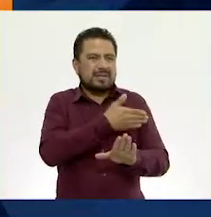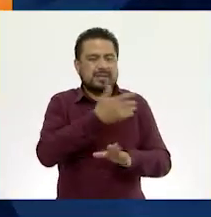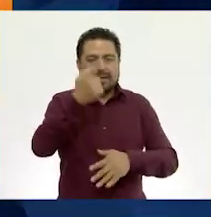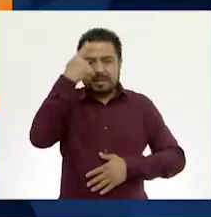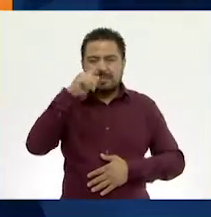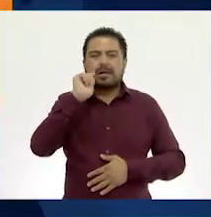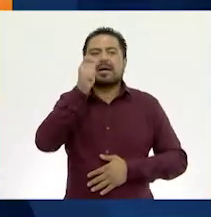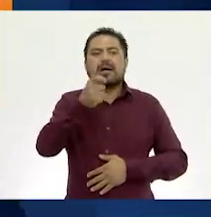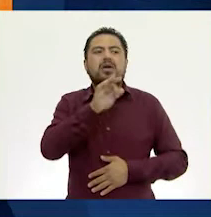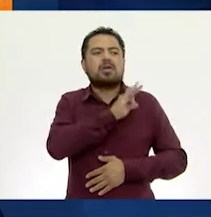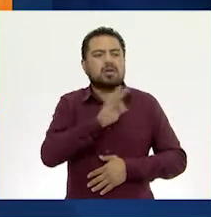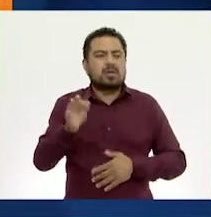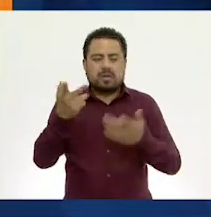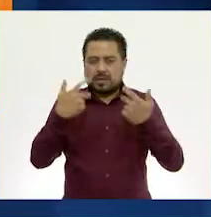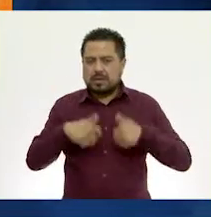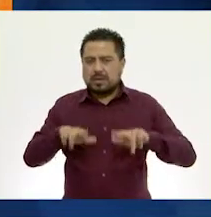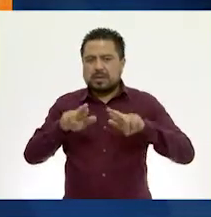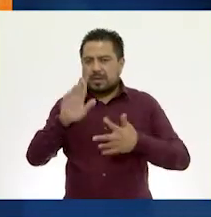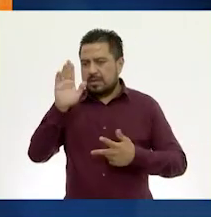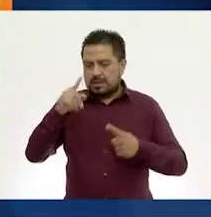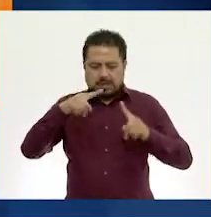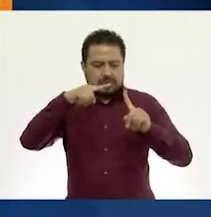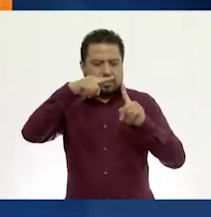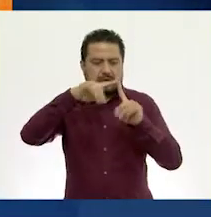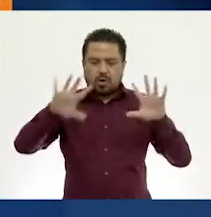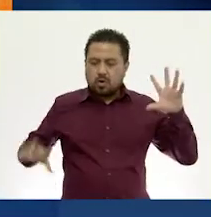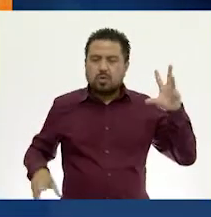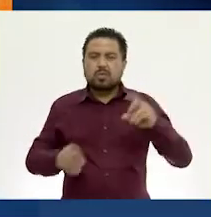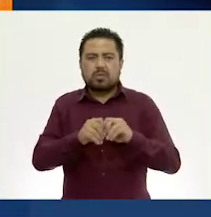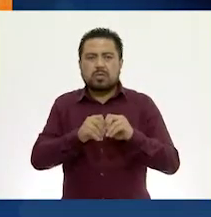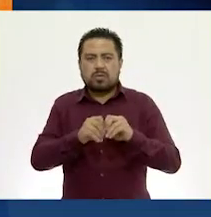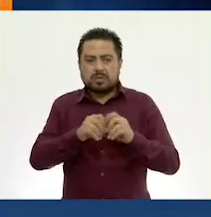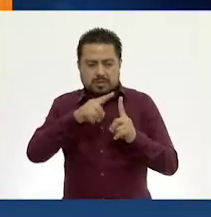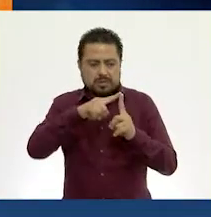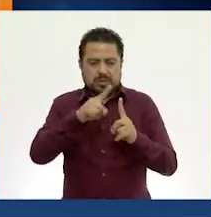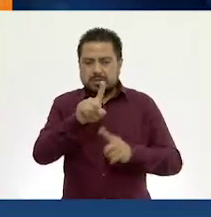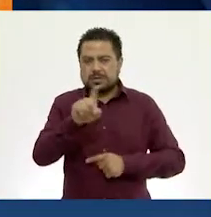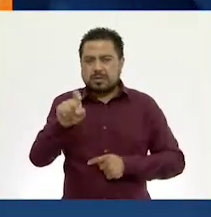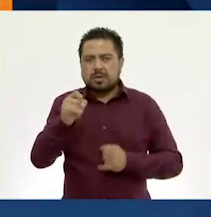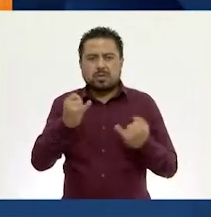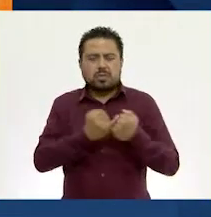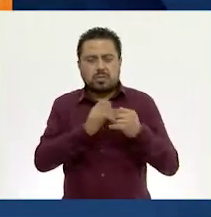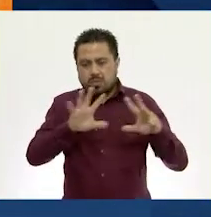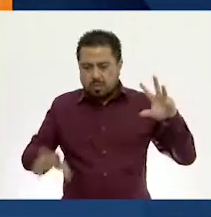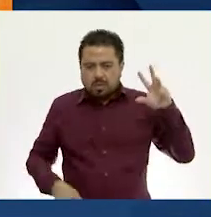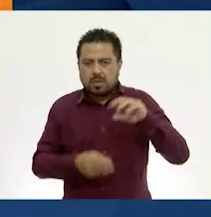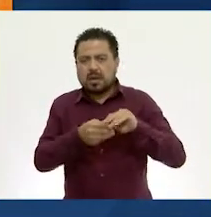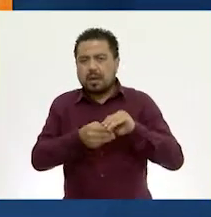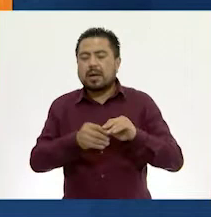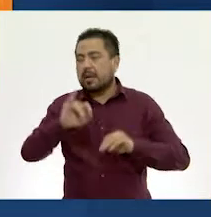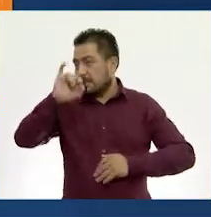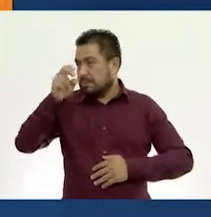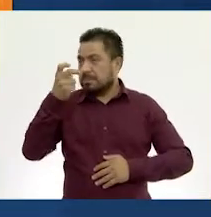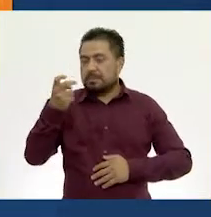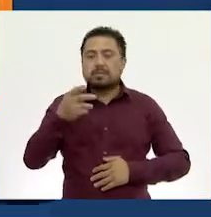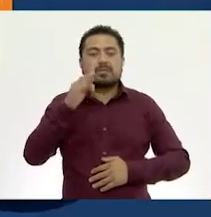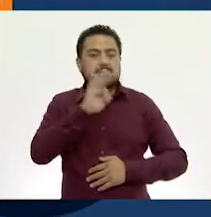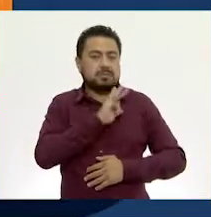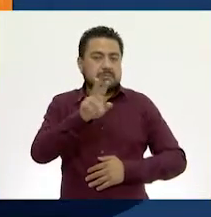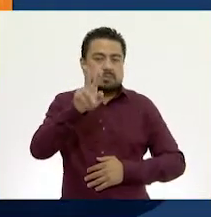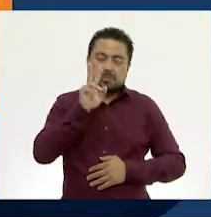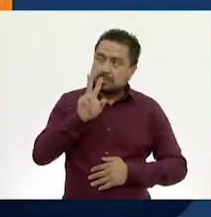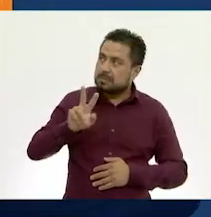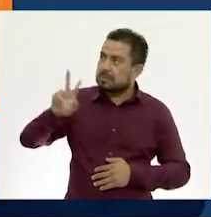Para que ahí podamos representar la división de un total dividido en 100 partes iguales. Ajá. Aquí podemos